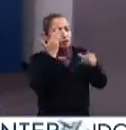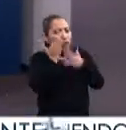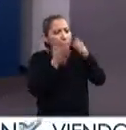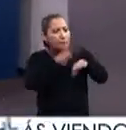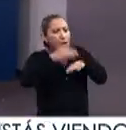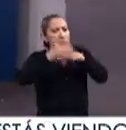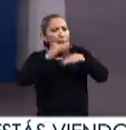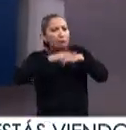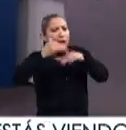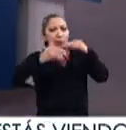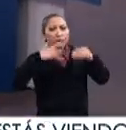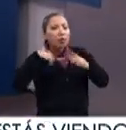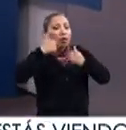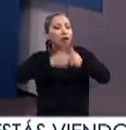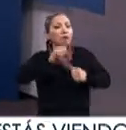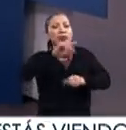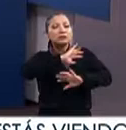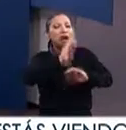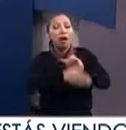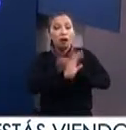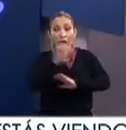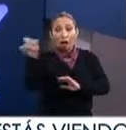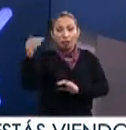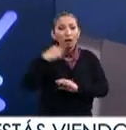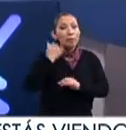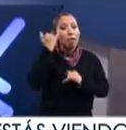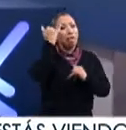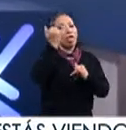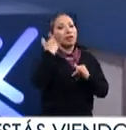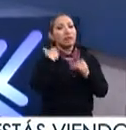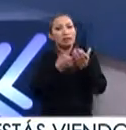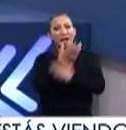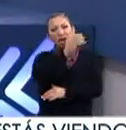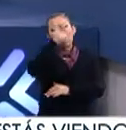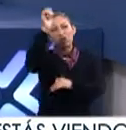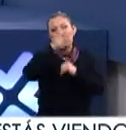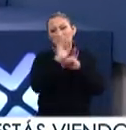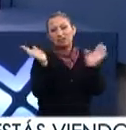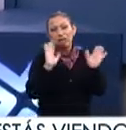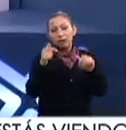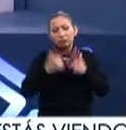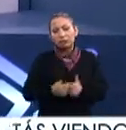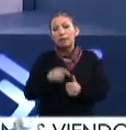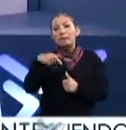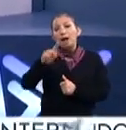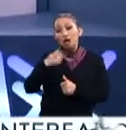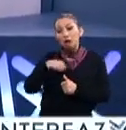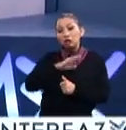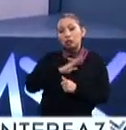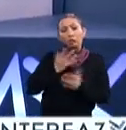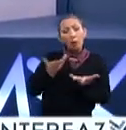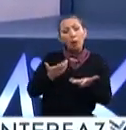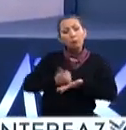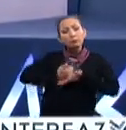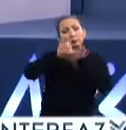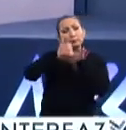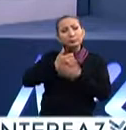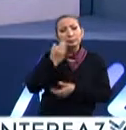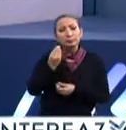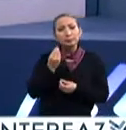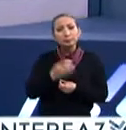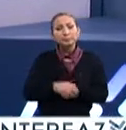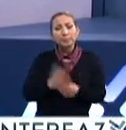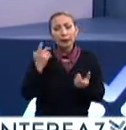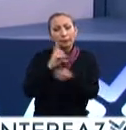estudiando, o sea, no quedarse y ellos no tienen tanto la iniciativa de salir al extranjero, pero para nosotros fue una gran ayuda